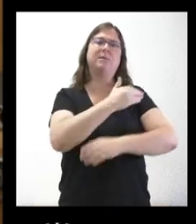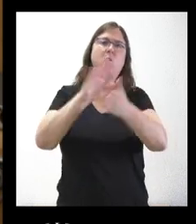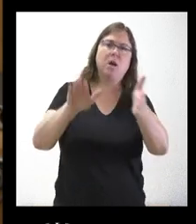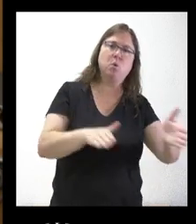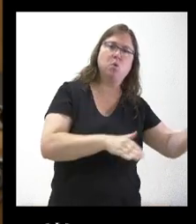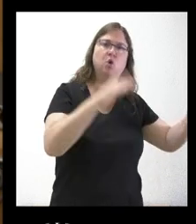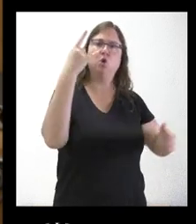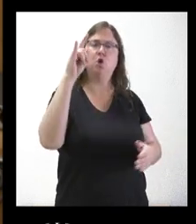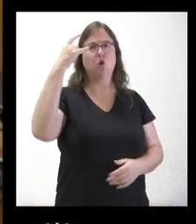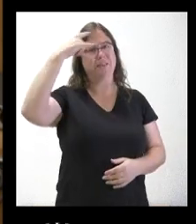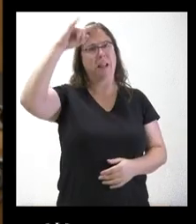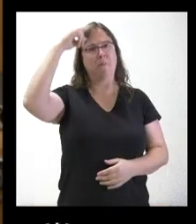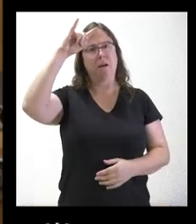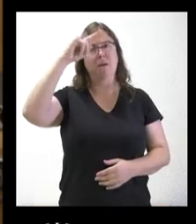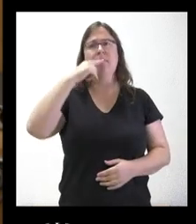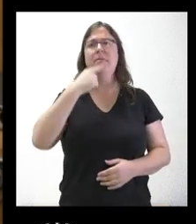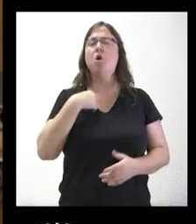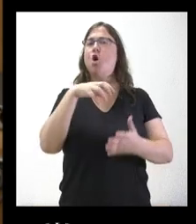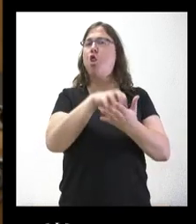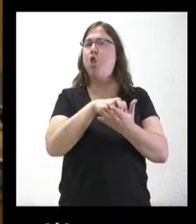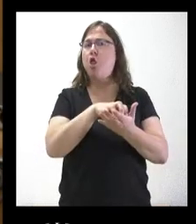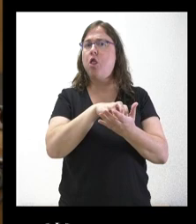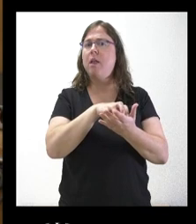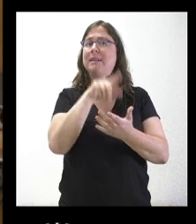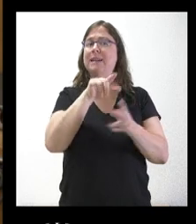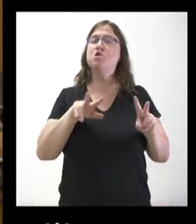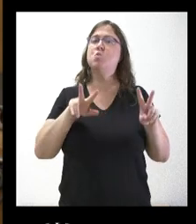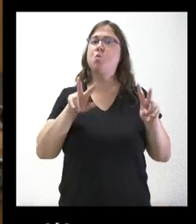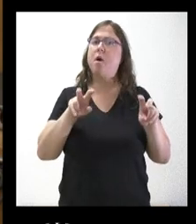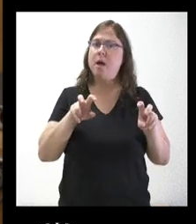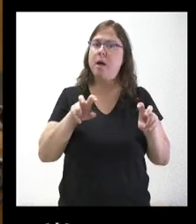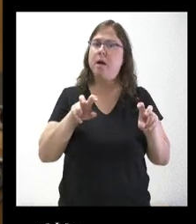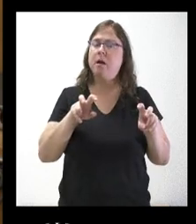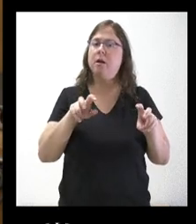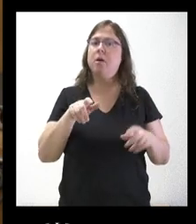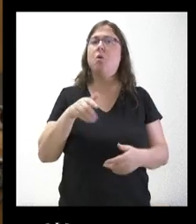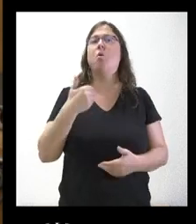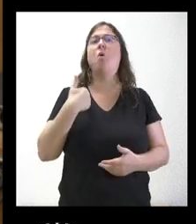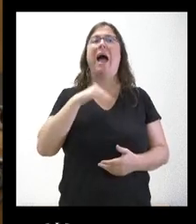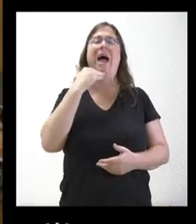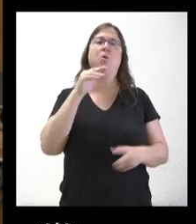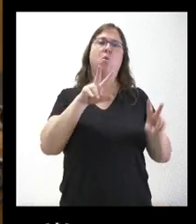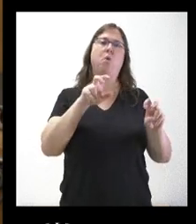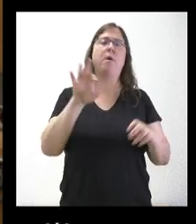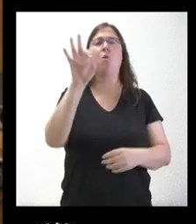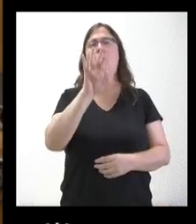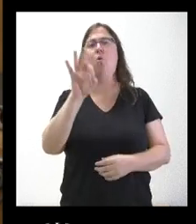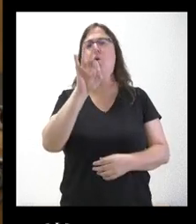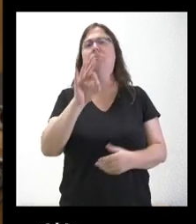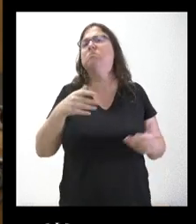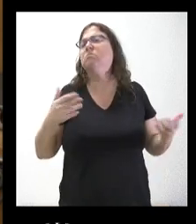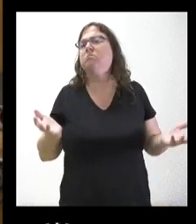Salamanca. No sé si me puede indicar, es que tengo duda. Si esta partida es nueva, ¿se aplica alguna nueva o cuál